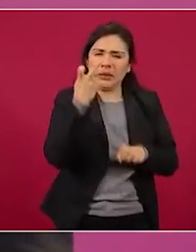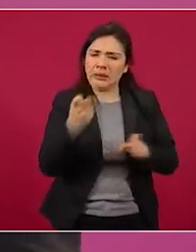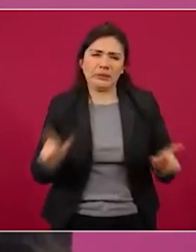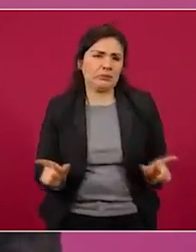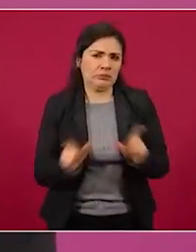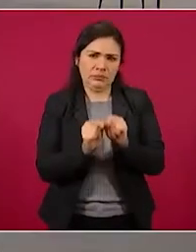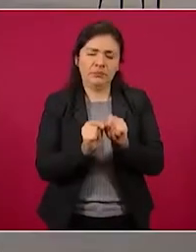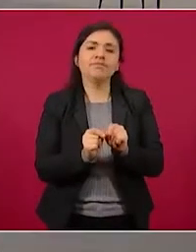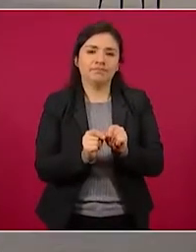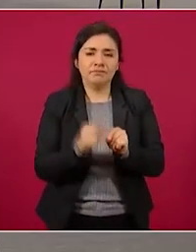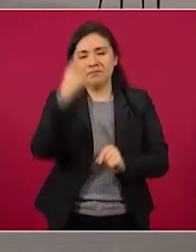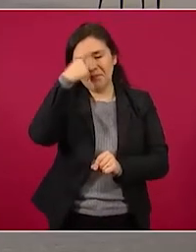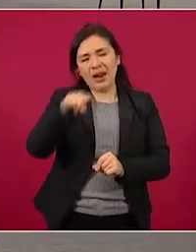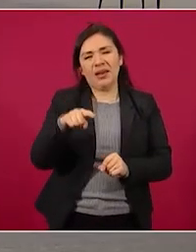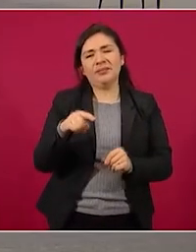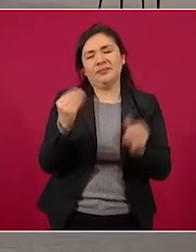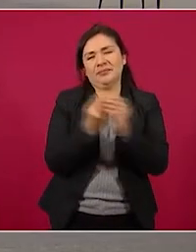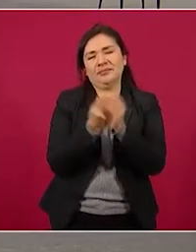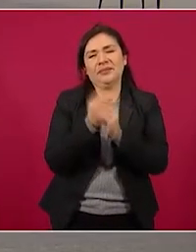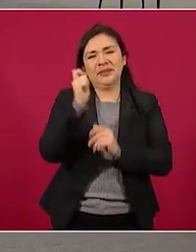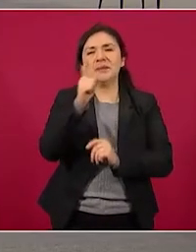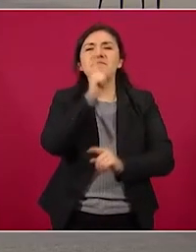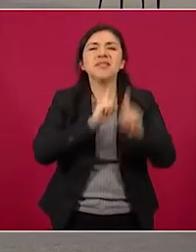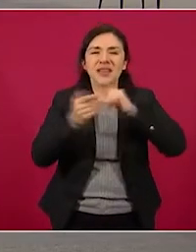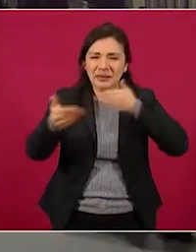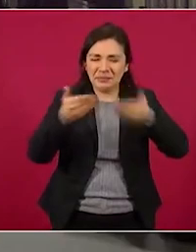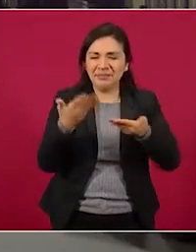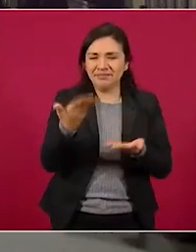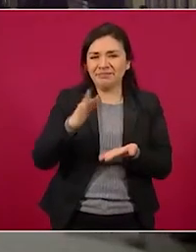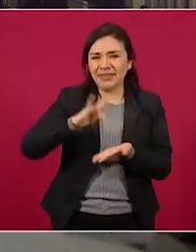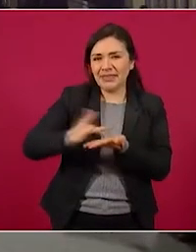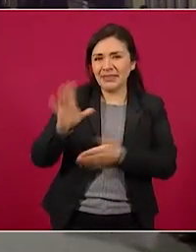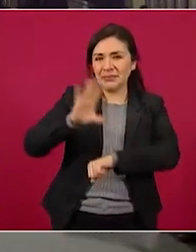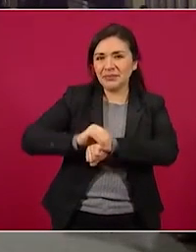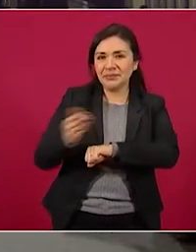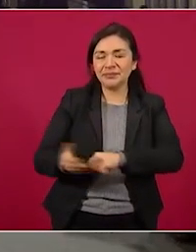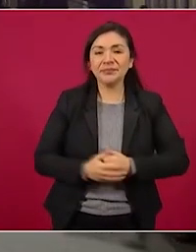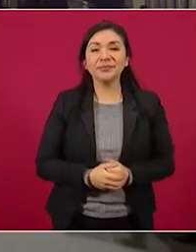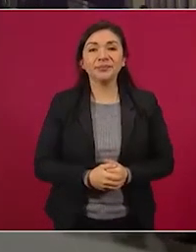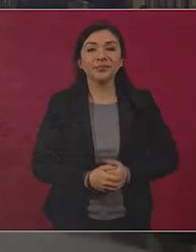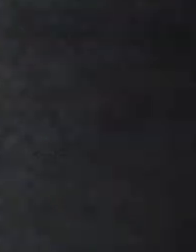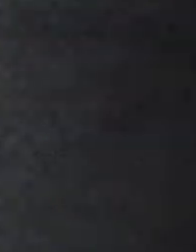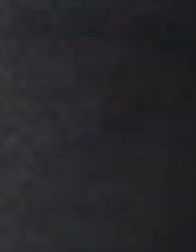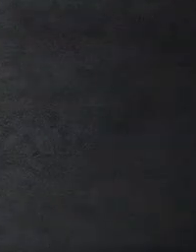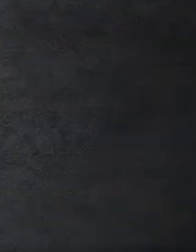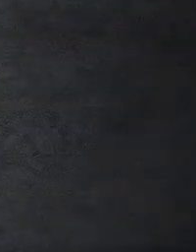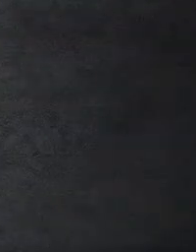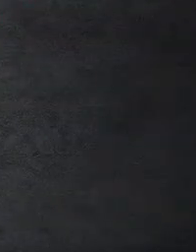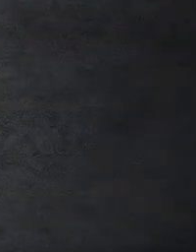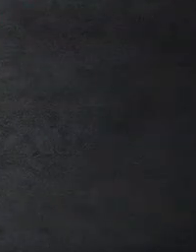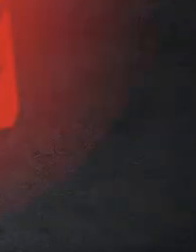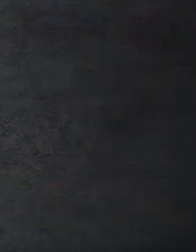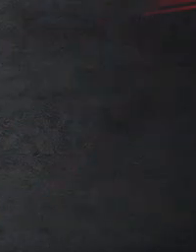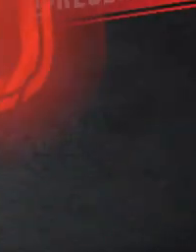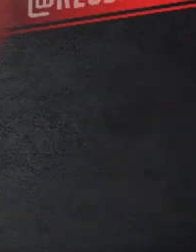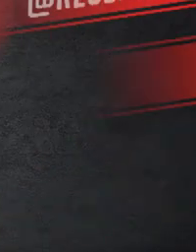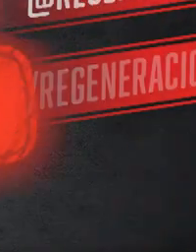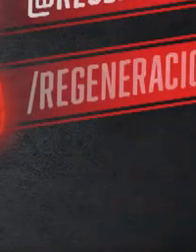y nuestra sección. Muchas gracias. Con su permiso, señor. Gracias. Gracias. Gracias. Gracias.